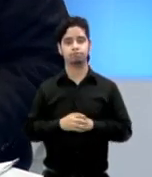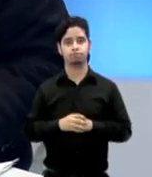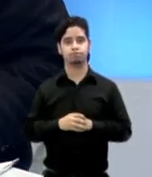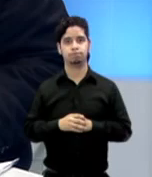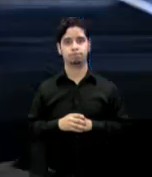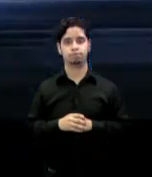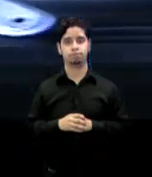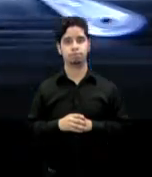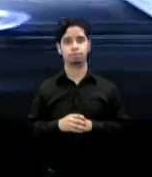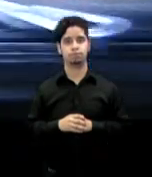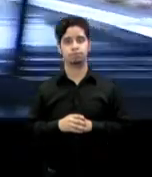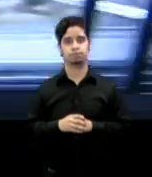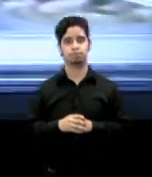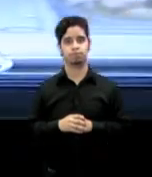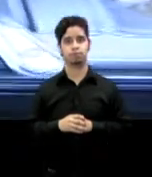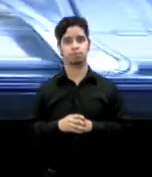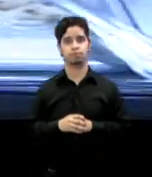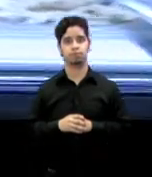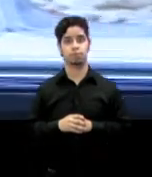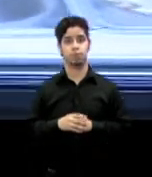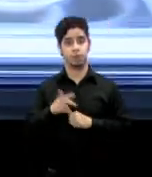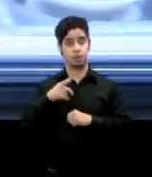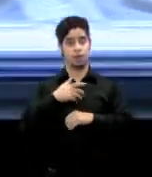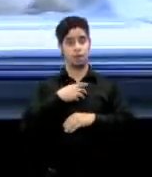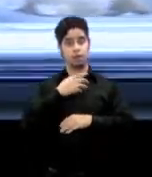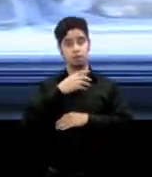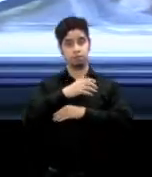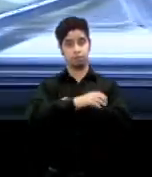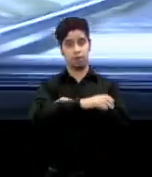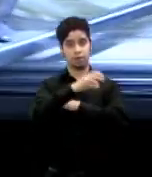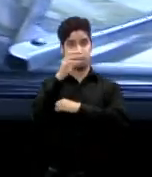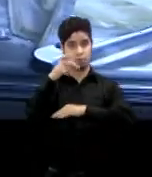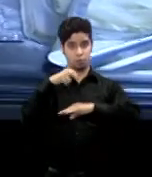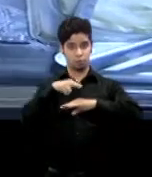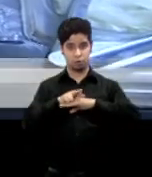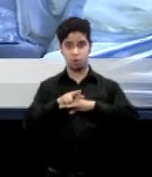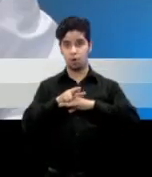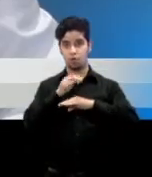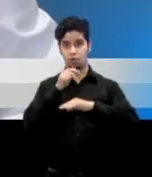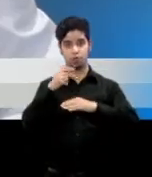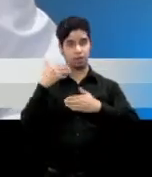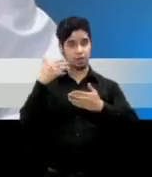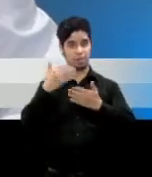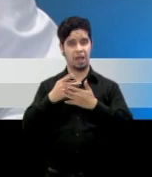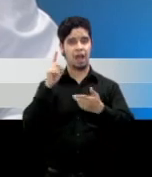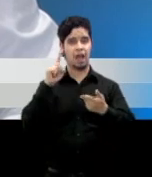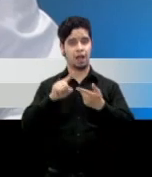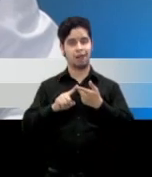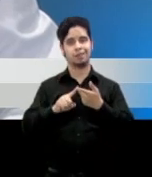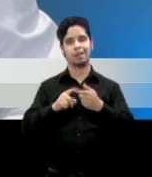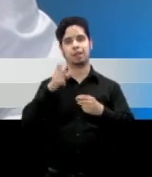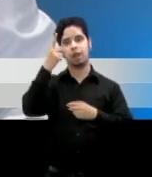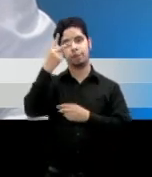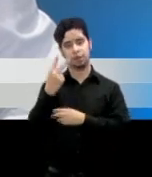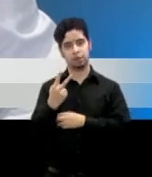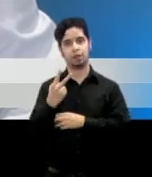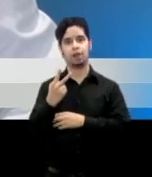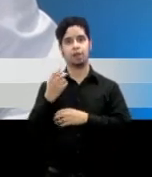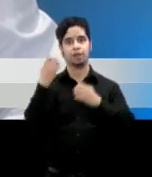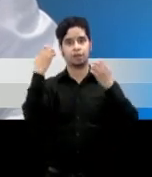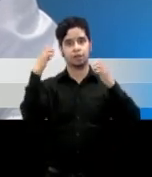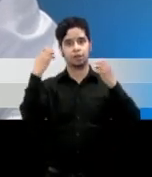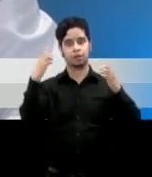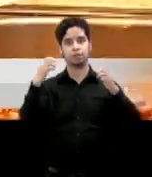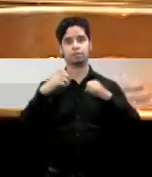las navidades en borinquen no sólo llegan hasta casi la mitad de enero también son sinónimos de calorías